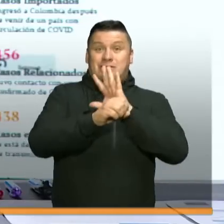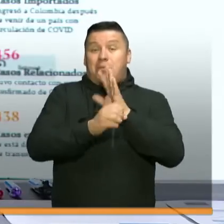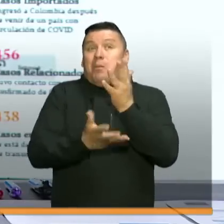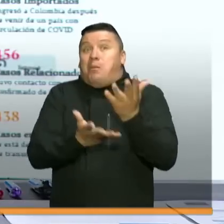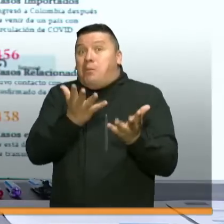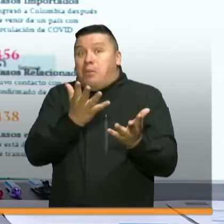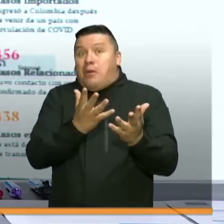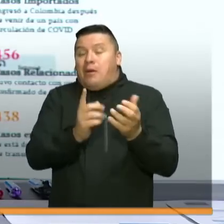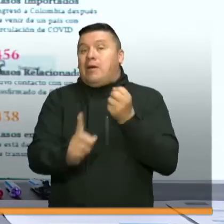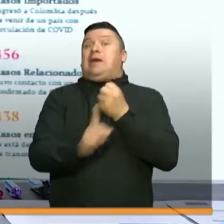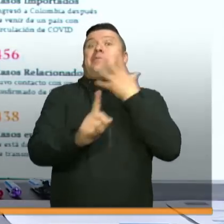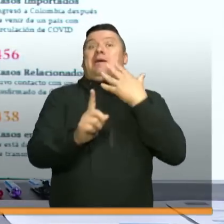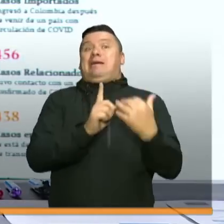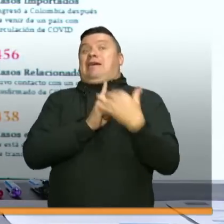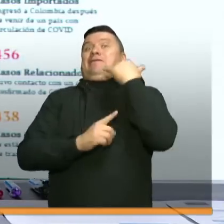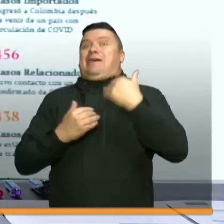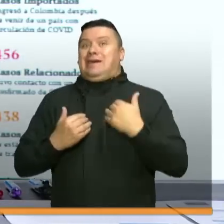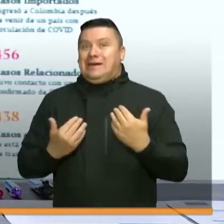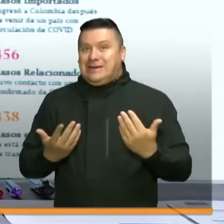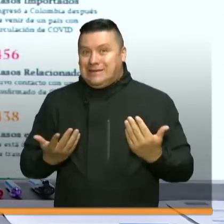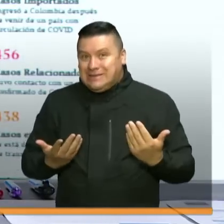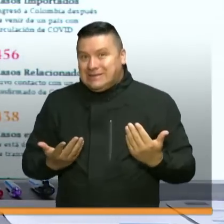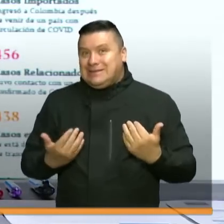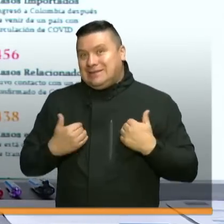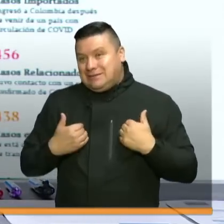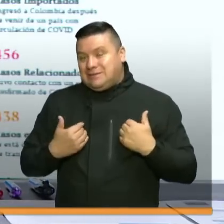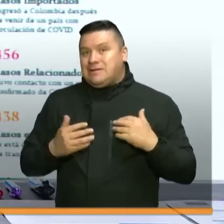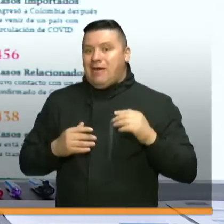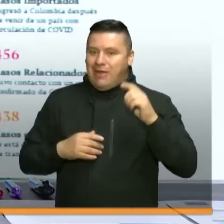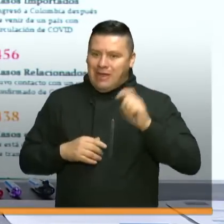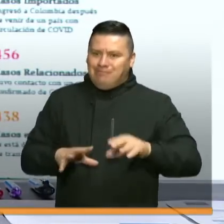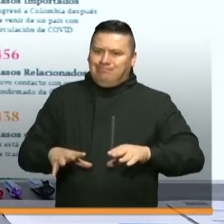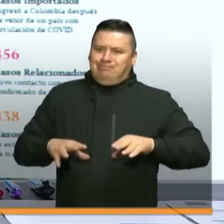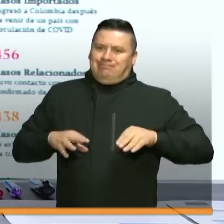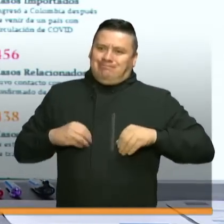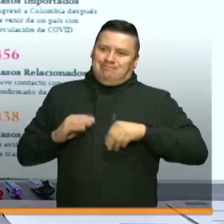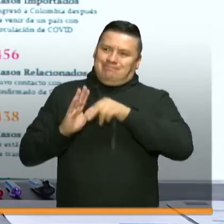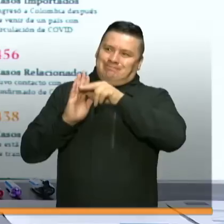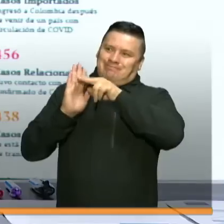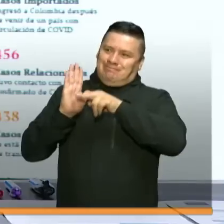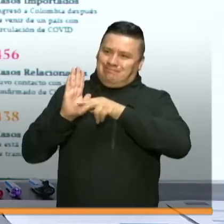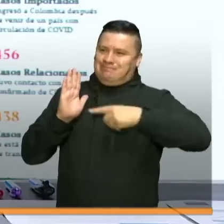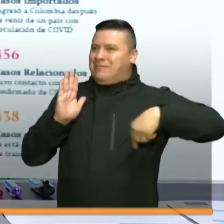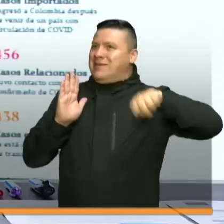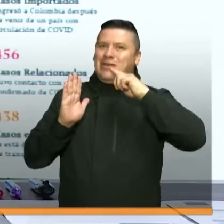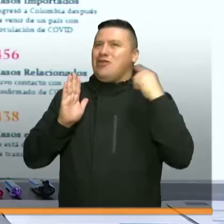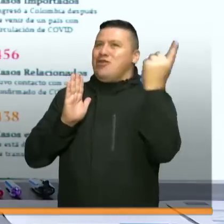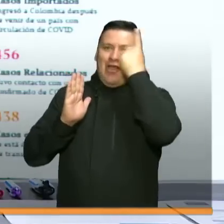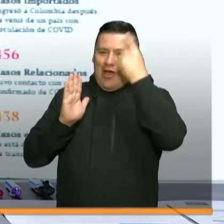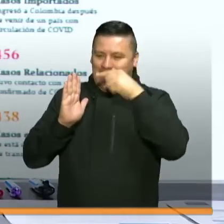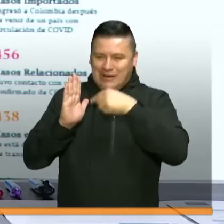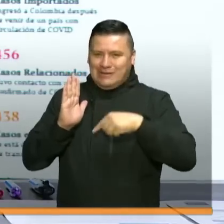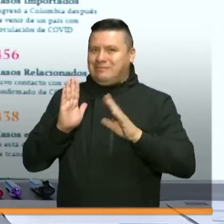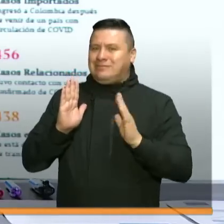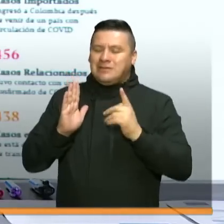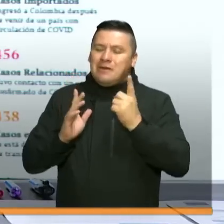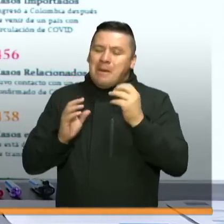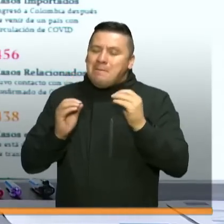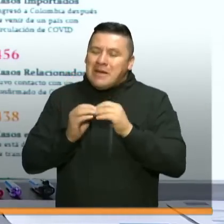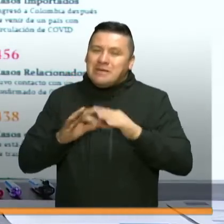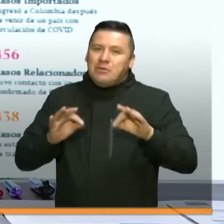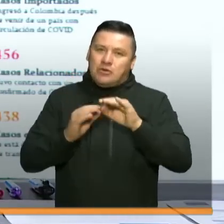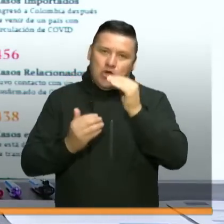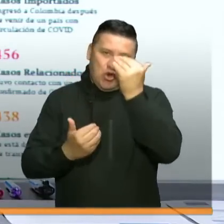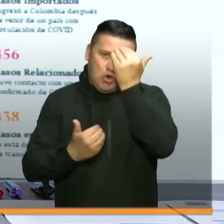impactar y por eso no solamente tenemos que adoptar las mejores medidas, sino también tener mucha conciencia